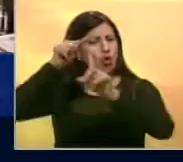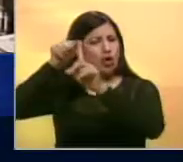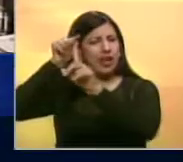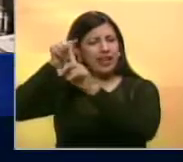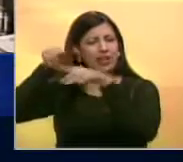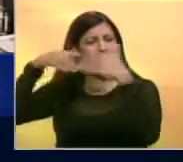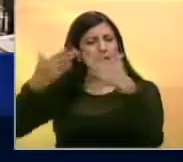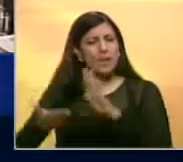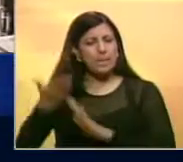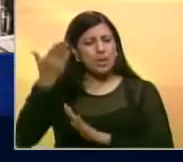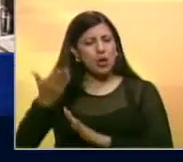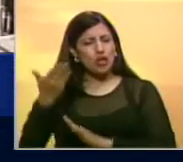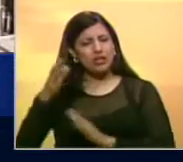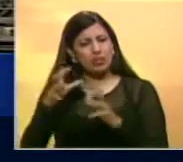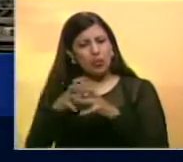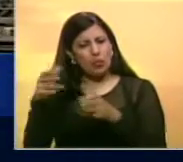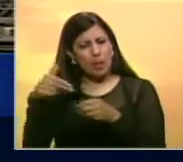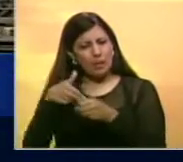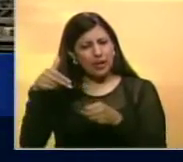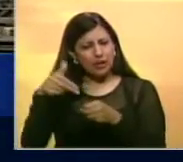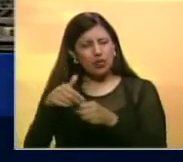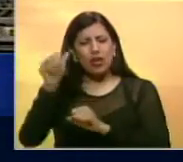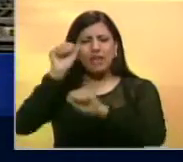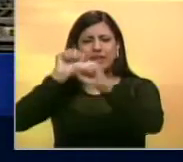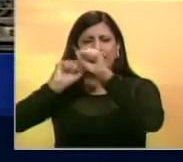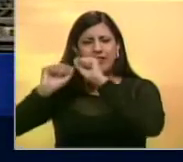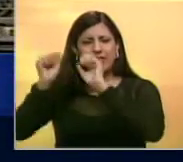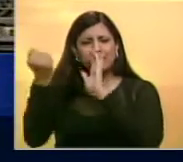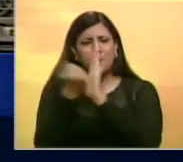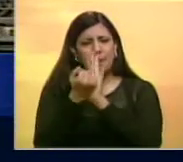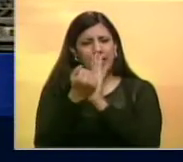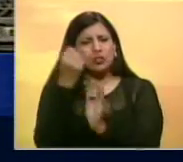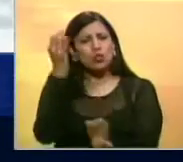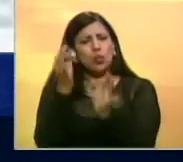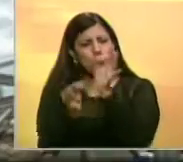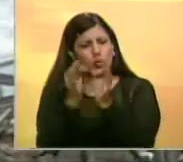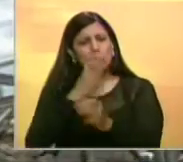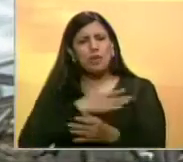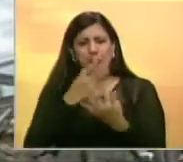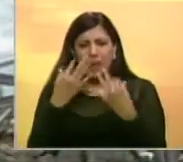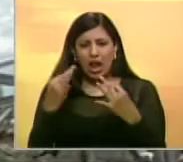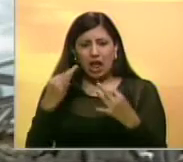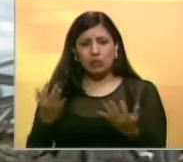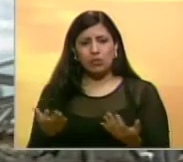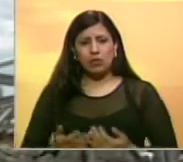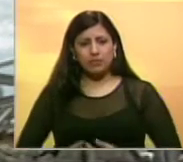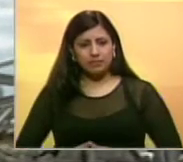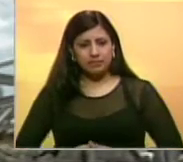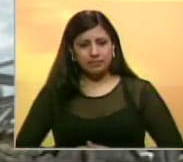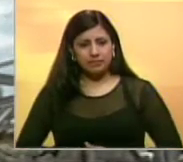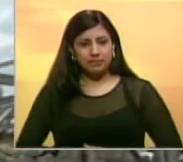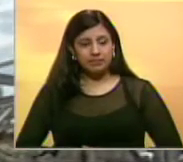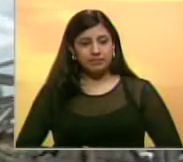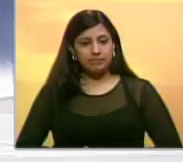los principios fundamentales de la OPEP, que es la defensa de un precio justo de un recurso natural no renovable.